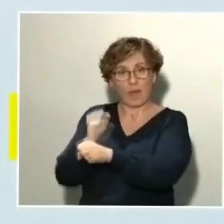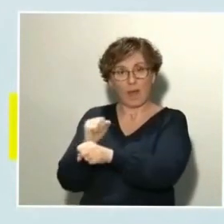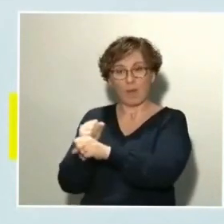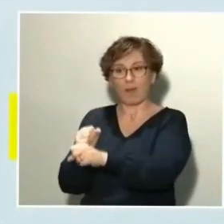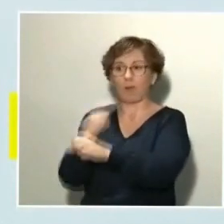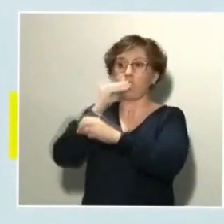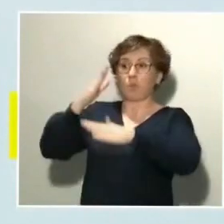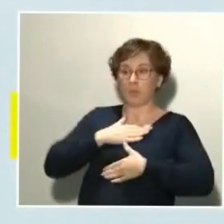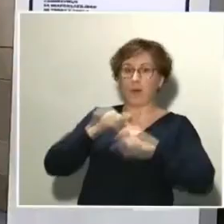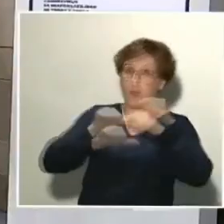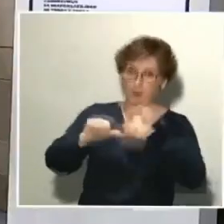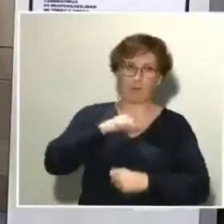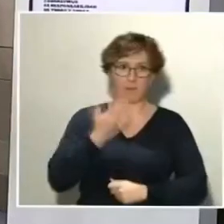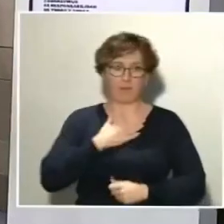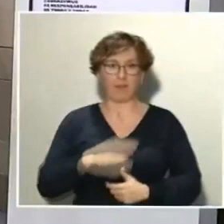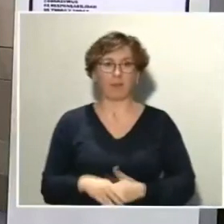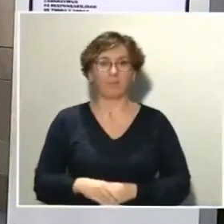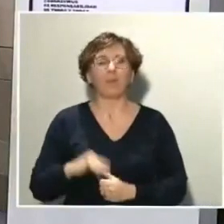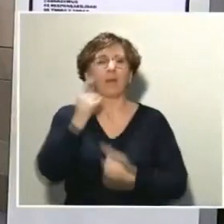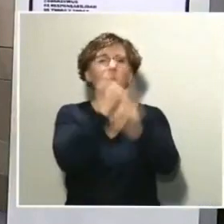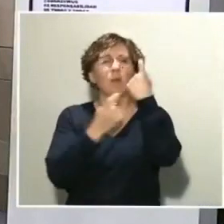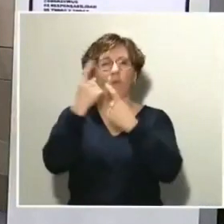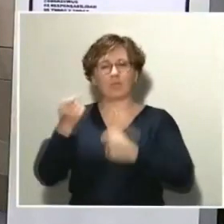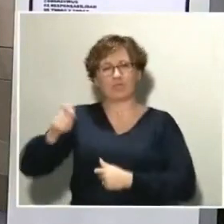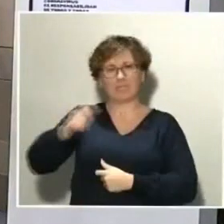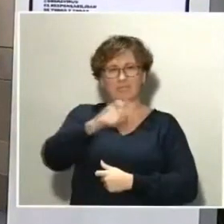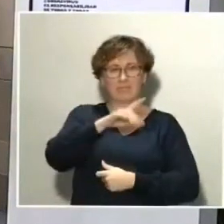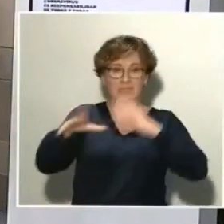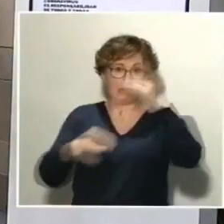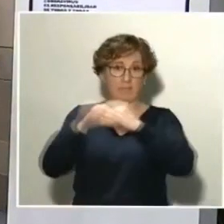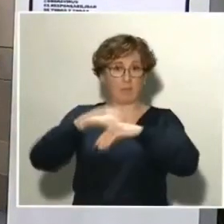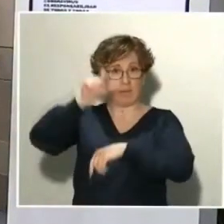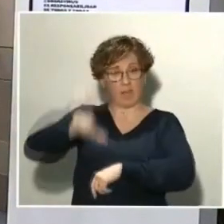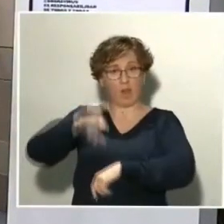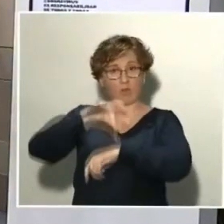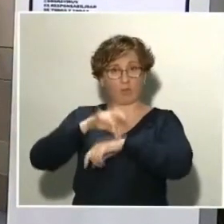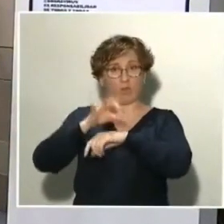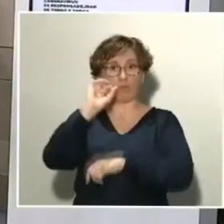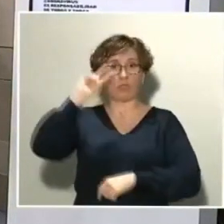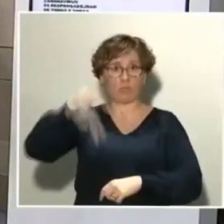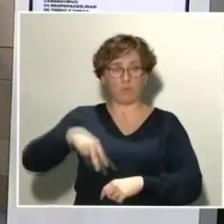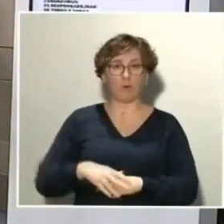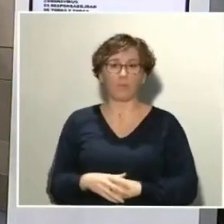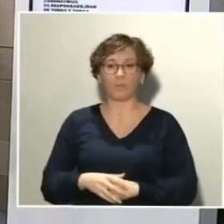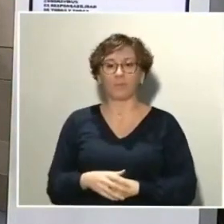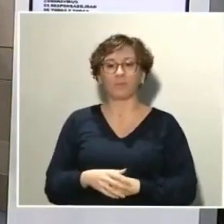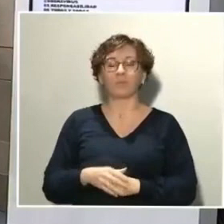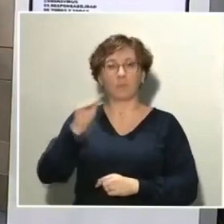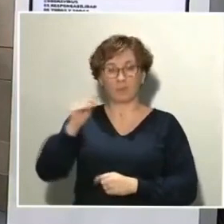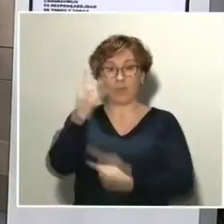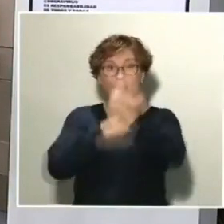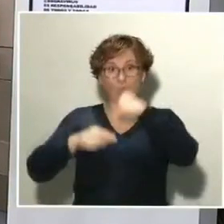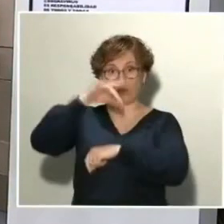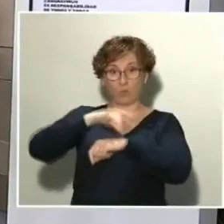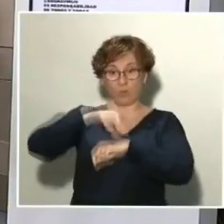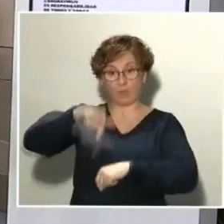Hay varias preguntas confluyentes para el doctor Simón. Y B3, por ejemplo, pregunta algunos médicos de la Comunidad de Madrid aseguran que se están dando